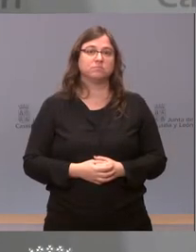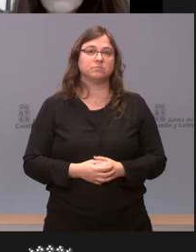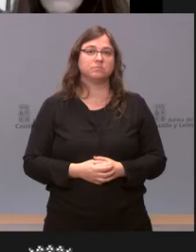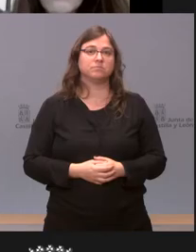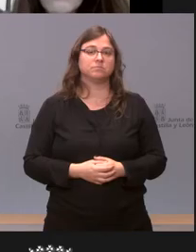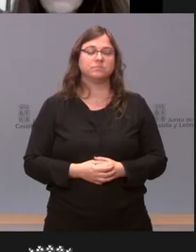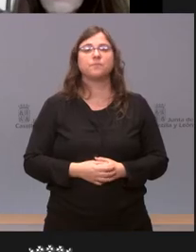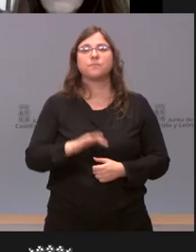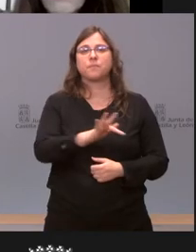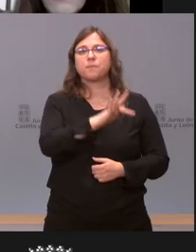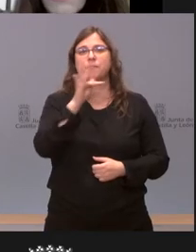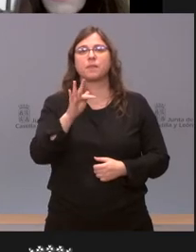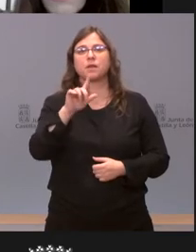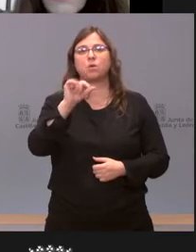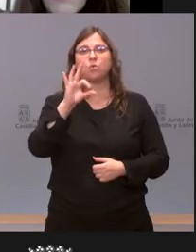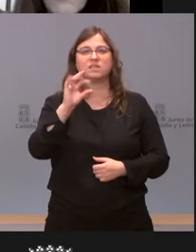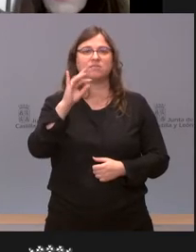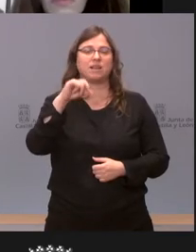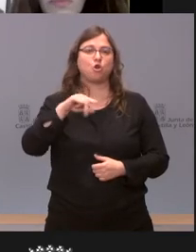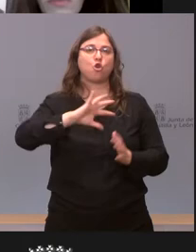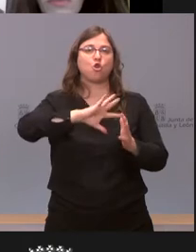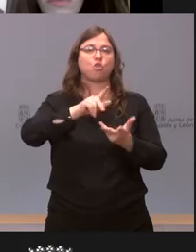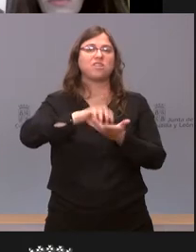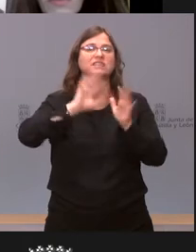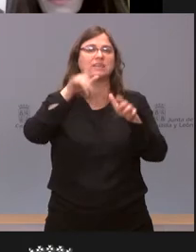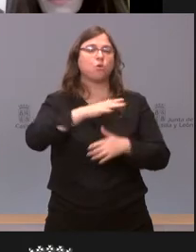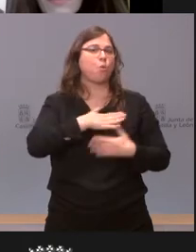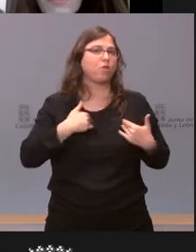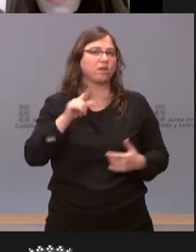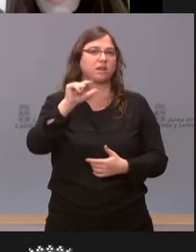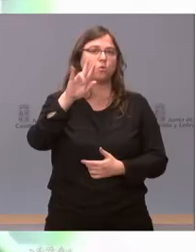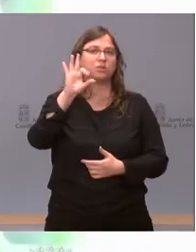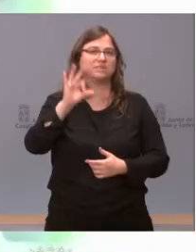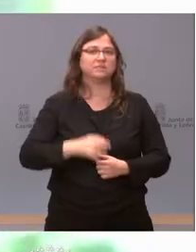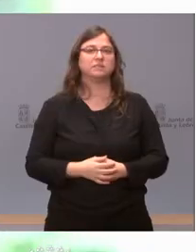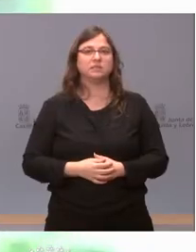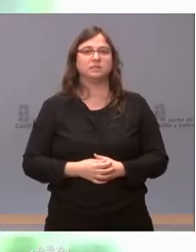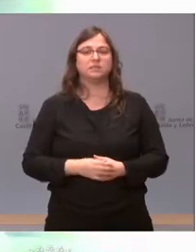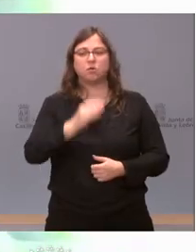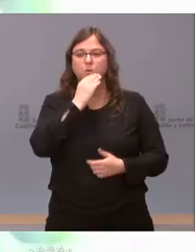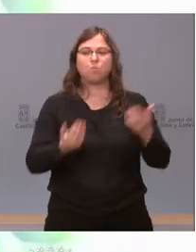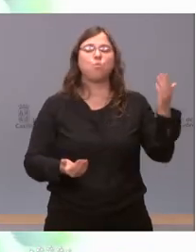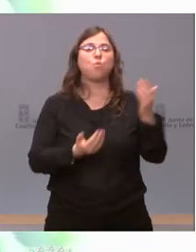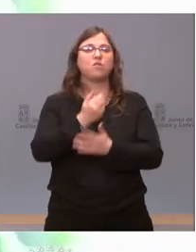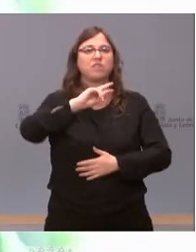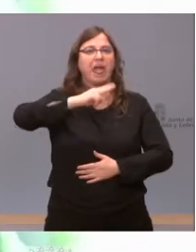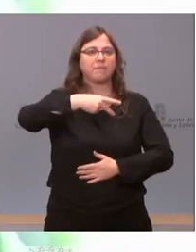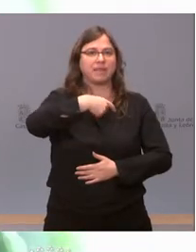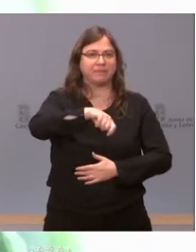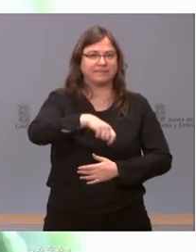saludamos ya a Luis Falcón de Noticias Castilla y León cuando quieras Luis adelante buenos días vicepresidente